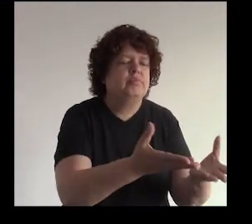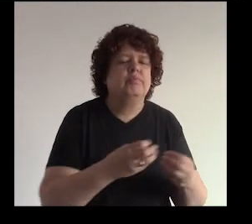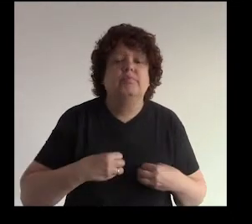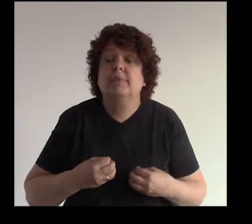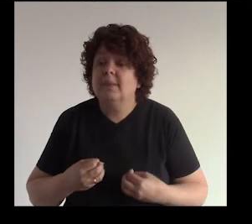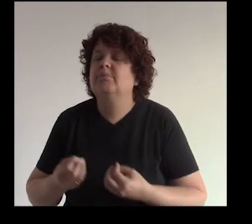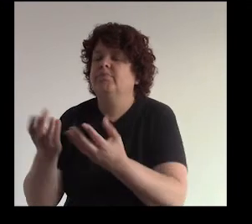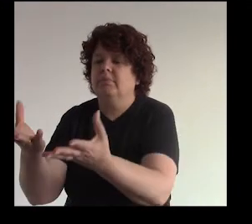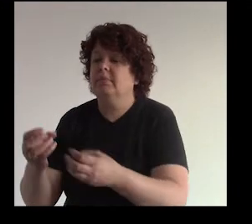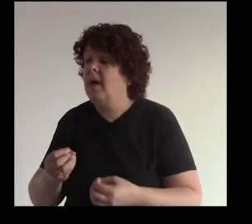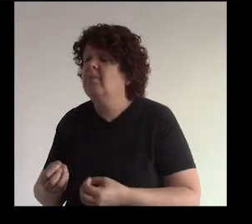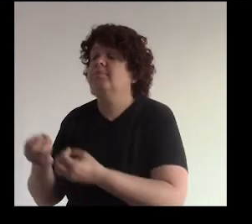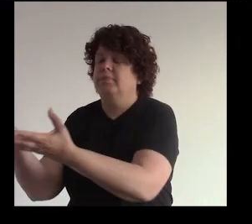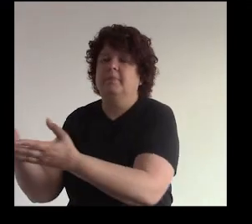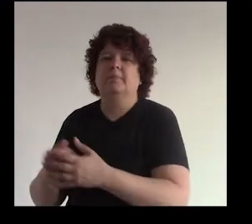solución ¿bien?